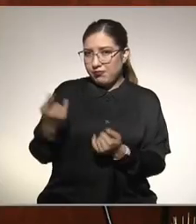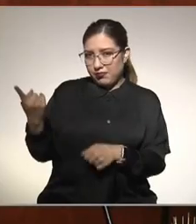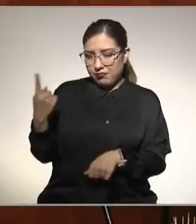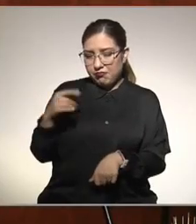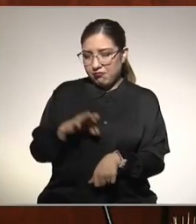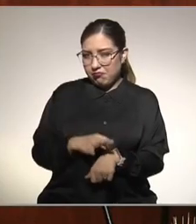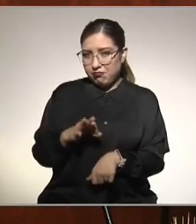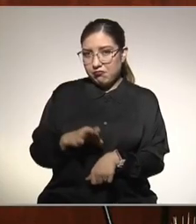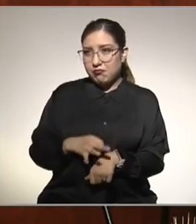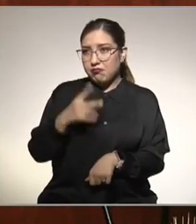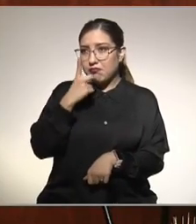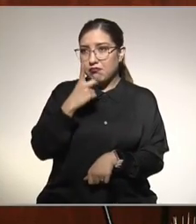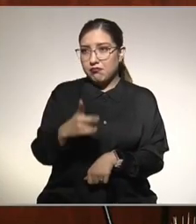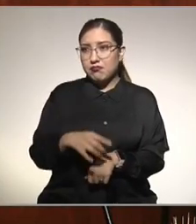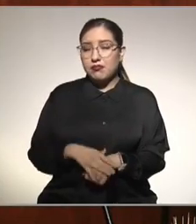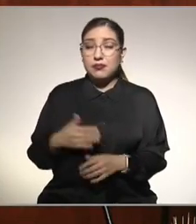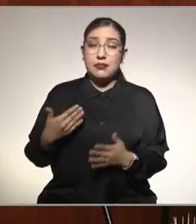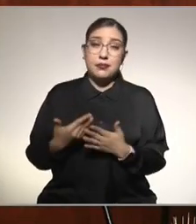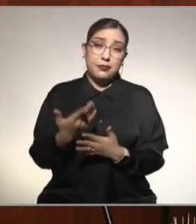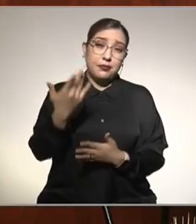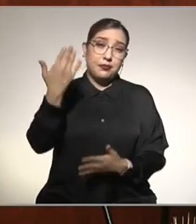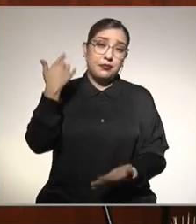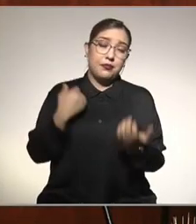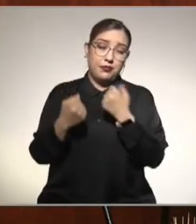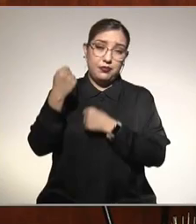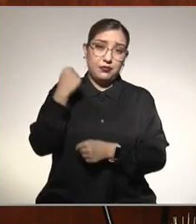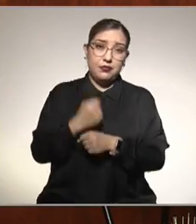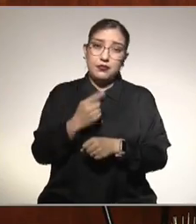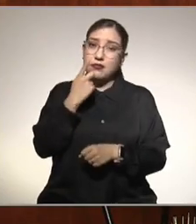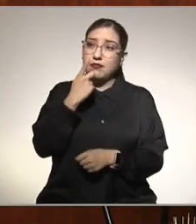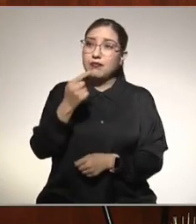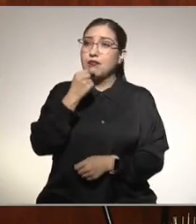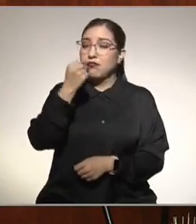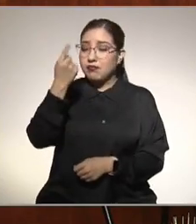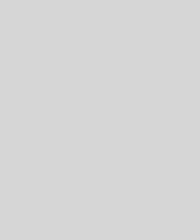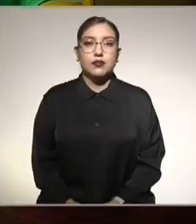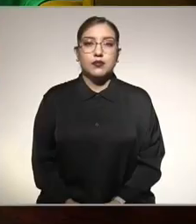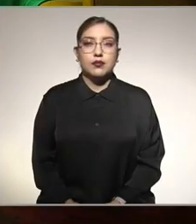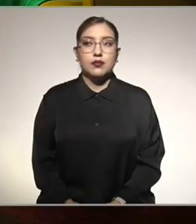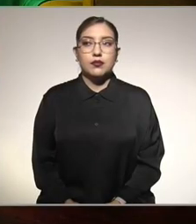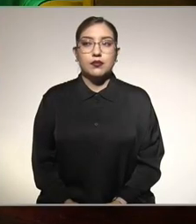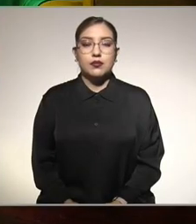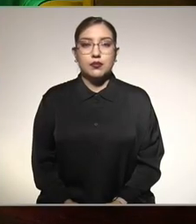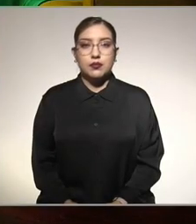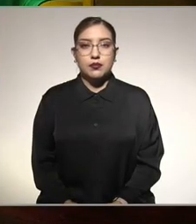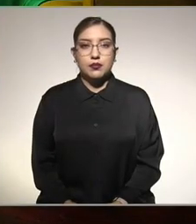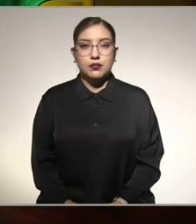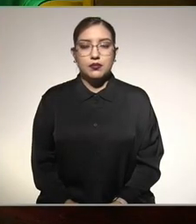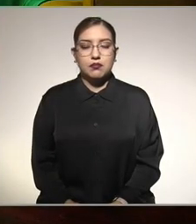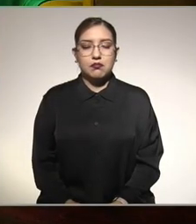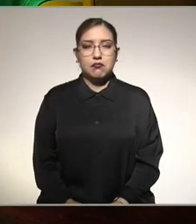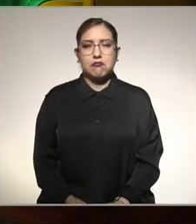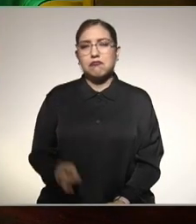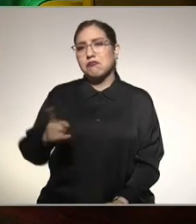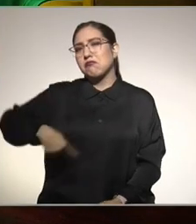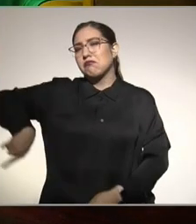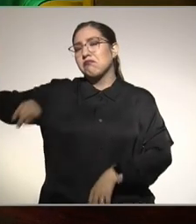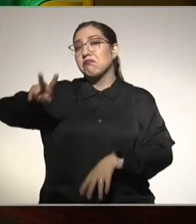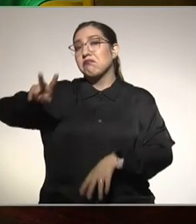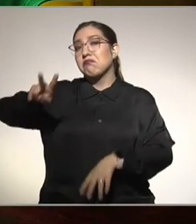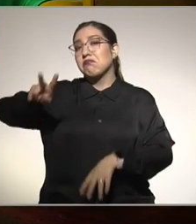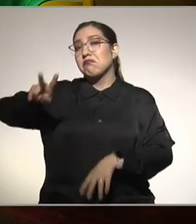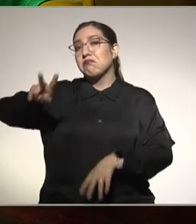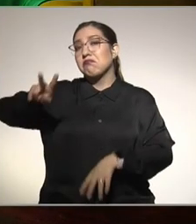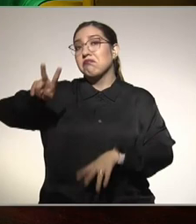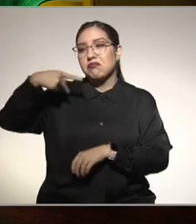hemos normalizado desde hace muchos años que se decía que un niño gordito era un niño sano el concepto es que son sanos por eso voy a donar